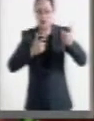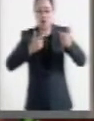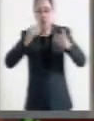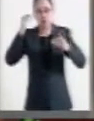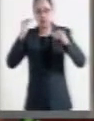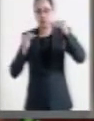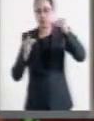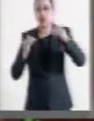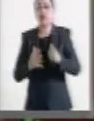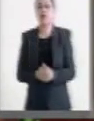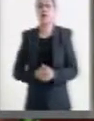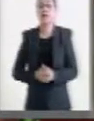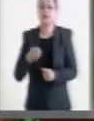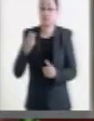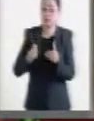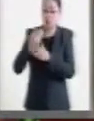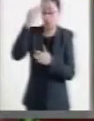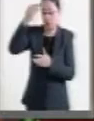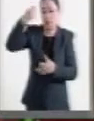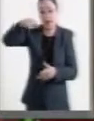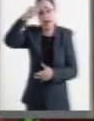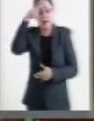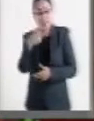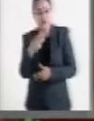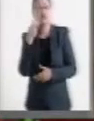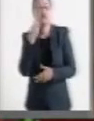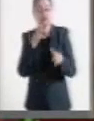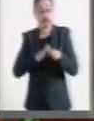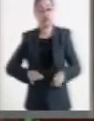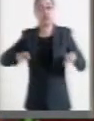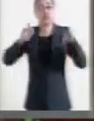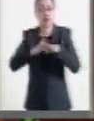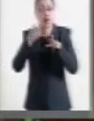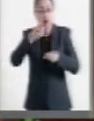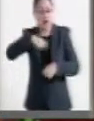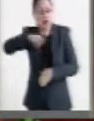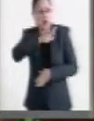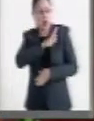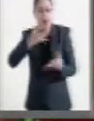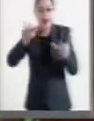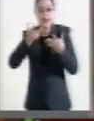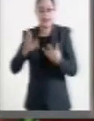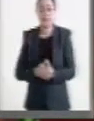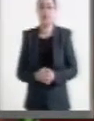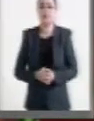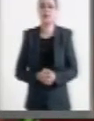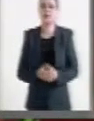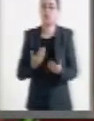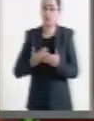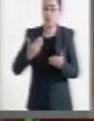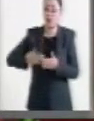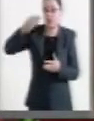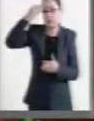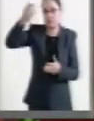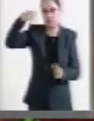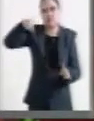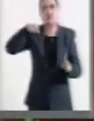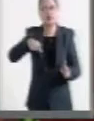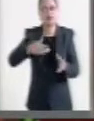México, una nueva era que debemos capitalizar y que podemos hacerlo. Una era donde estamos hablando